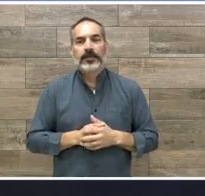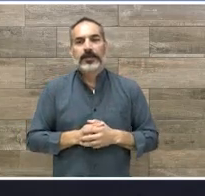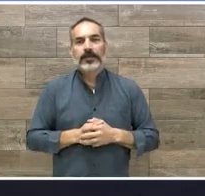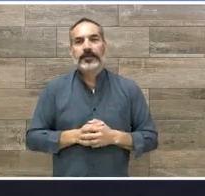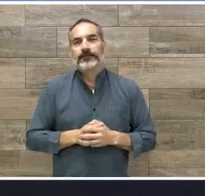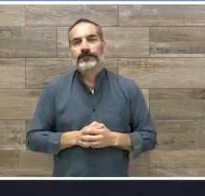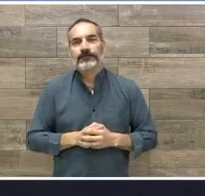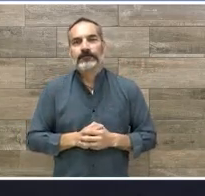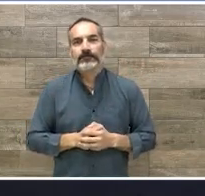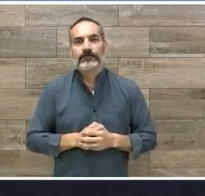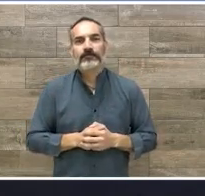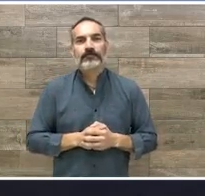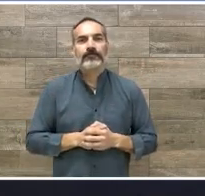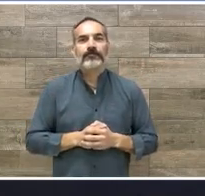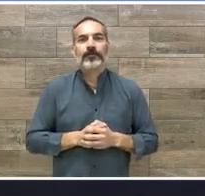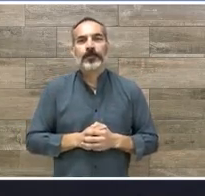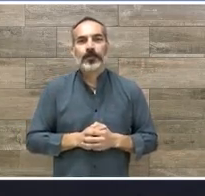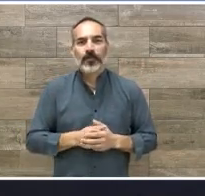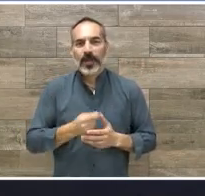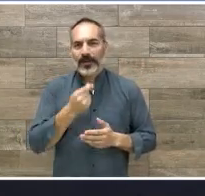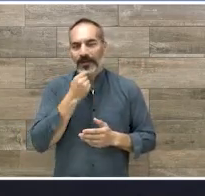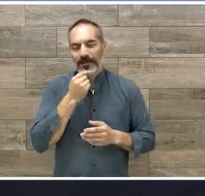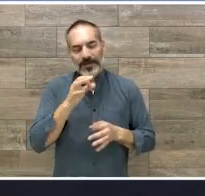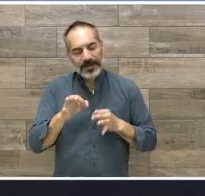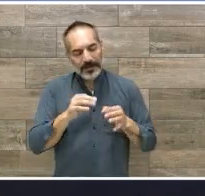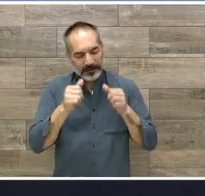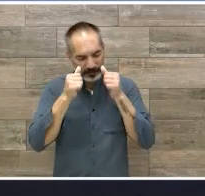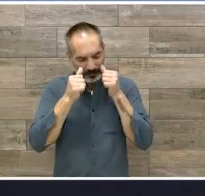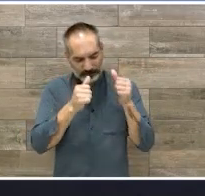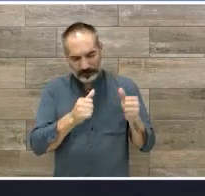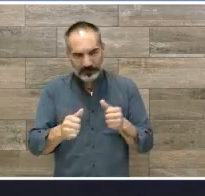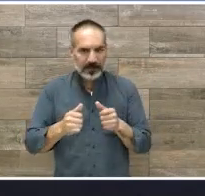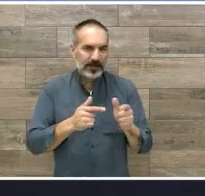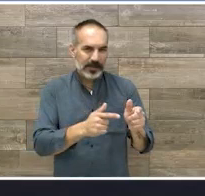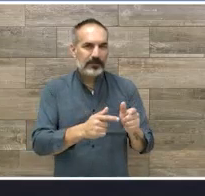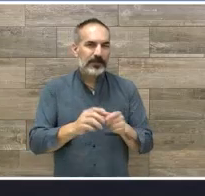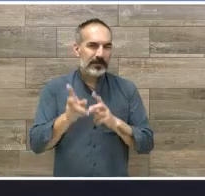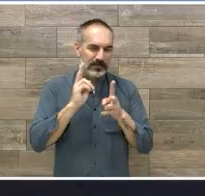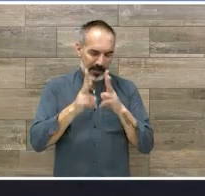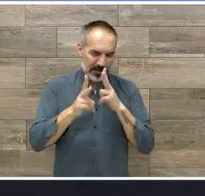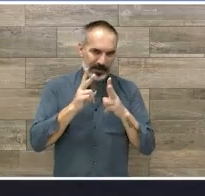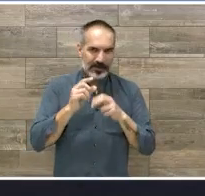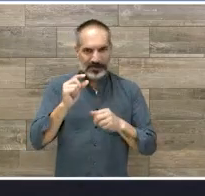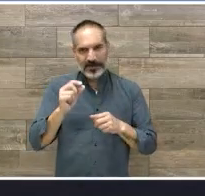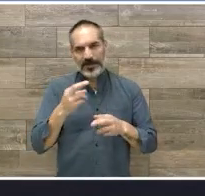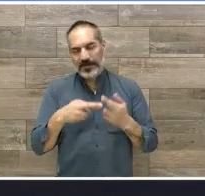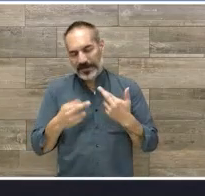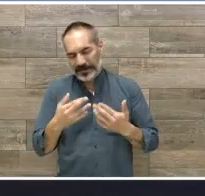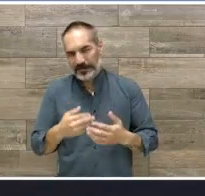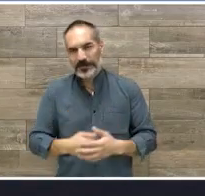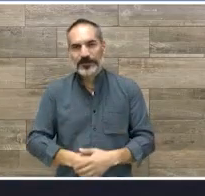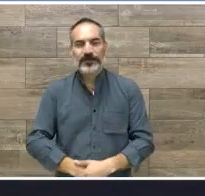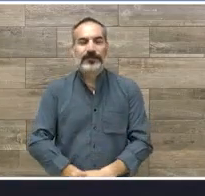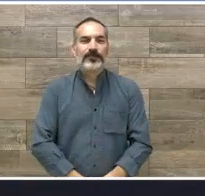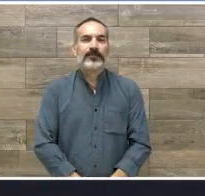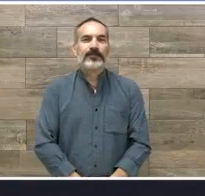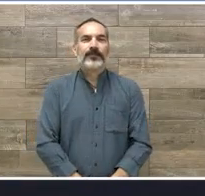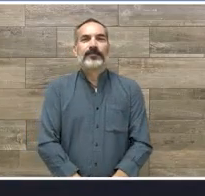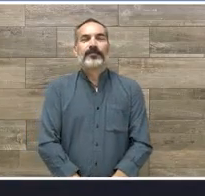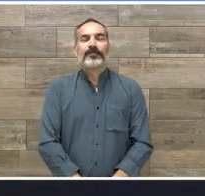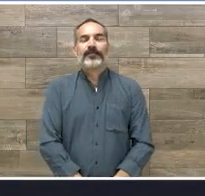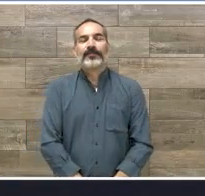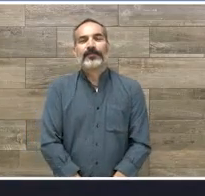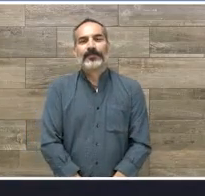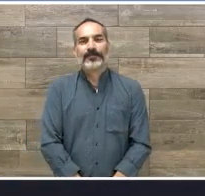la estimulación temprana. Y continuamos platicando con la maestra Pamela González Bueno. Continuamos con Pamela González Bueno